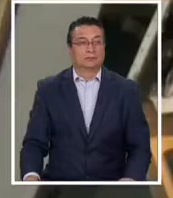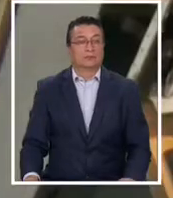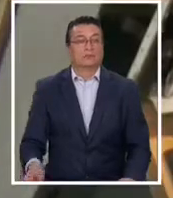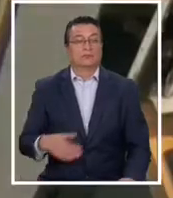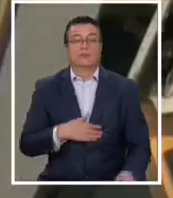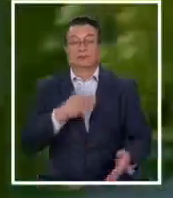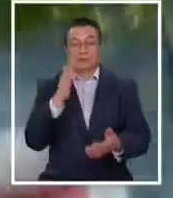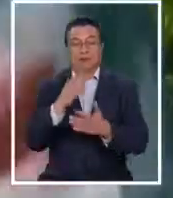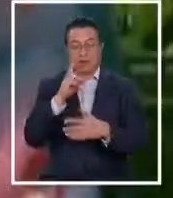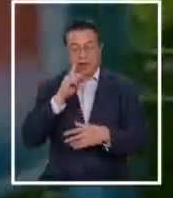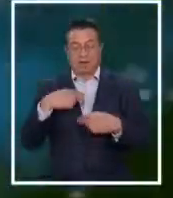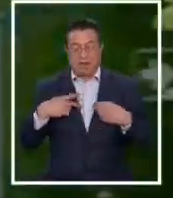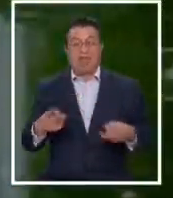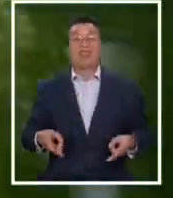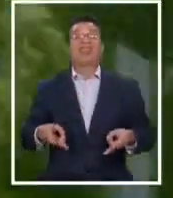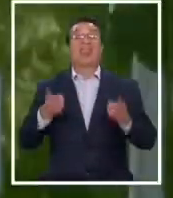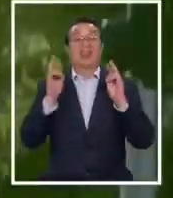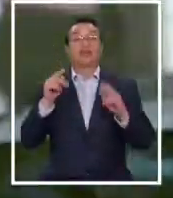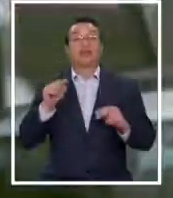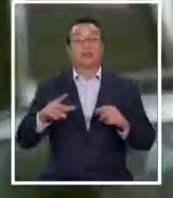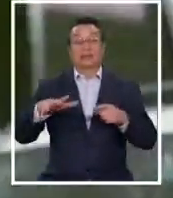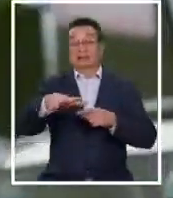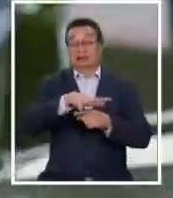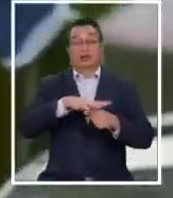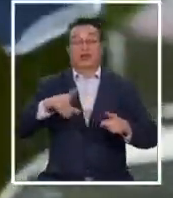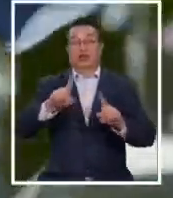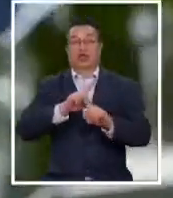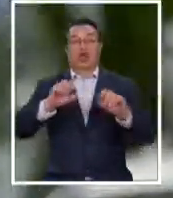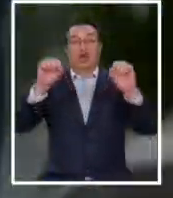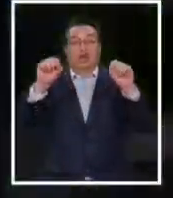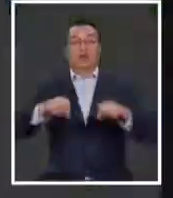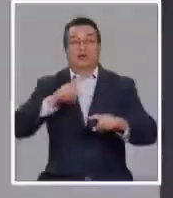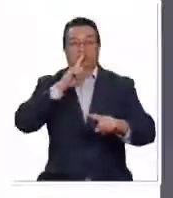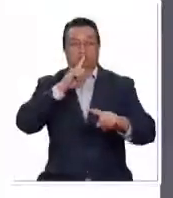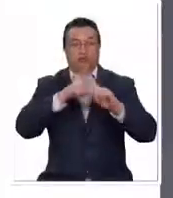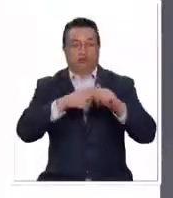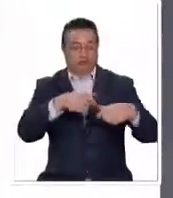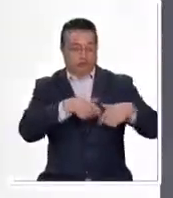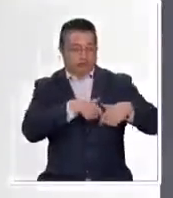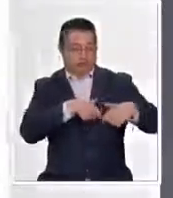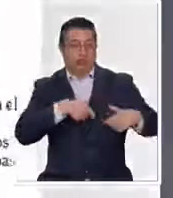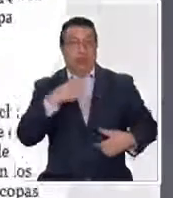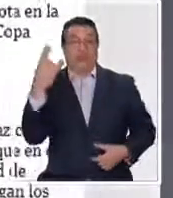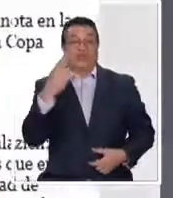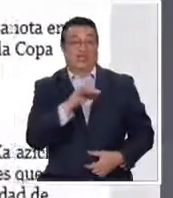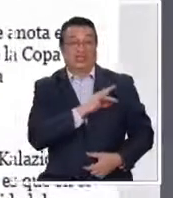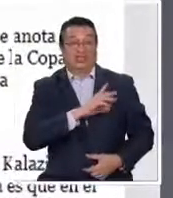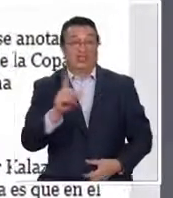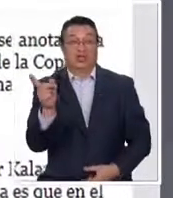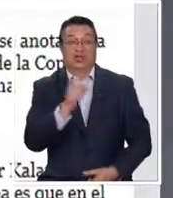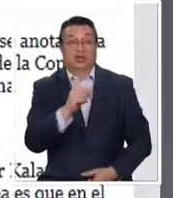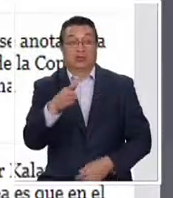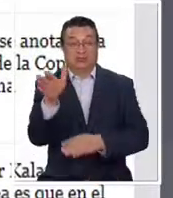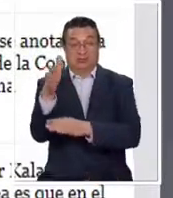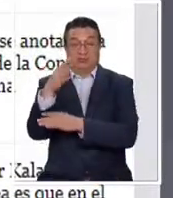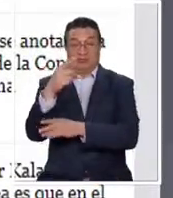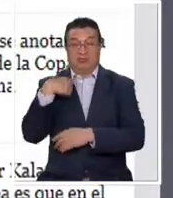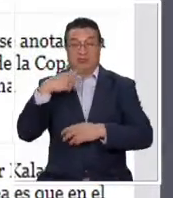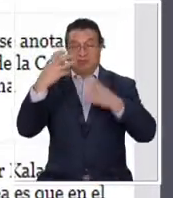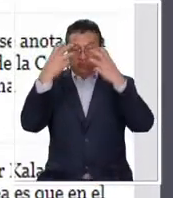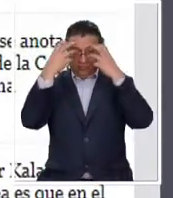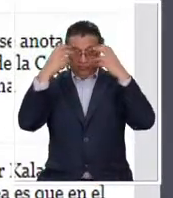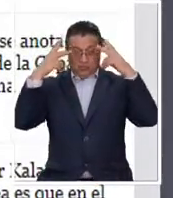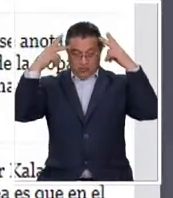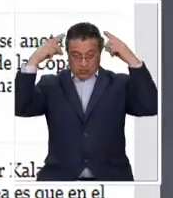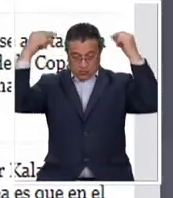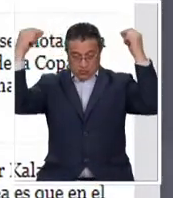Tenemos todo el derecho a decir, en estas condiciones no aceptamos que usen el nombre de la Universidad de Chile, el emblema y el chuncho. Ahí tendrán